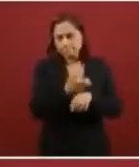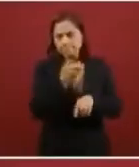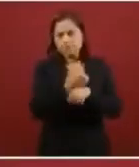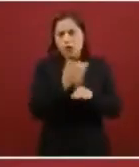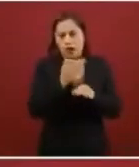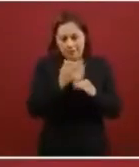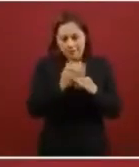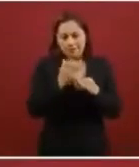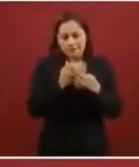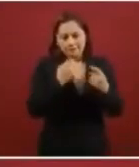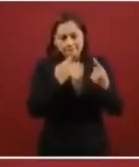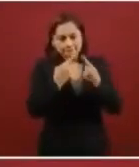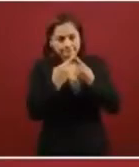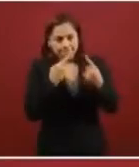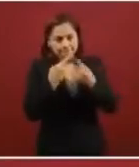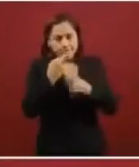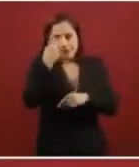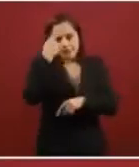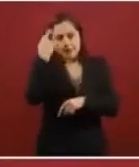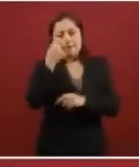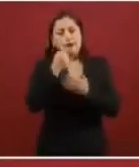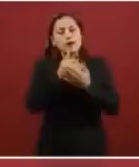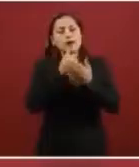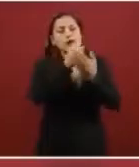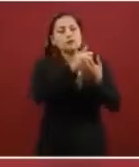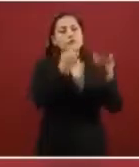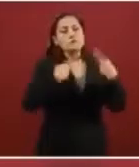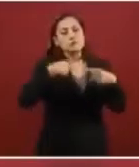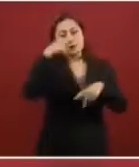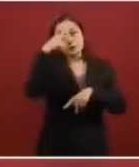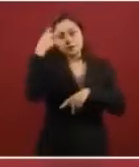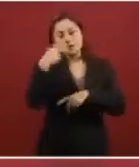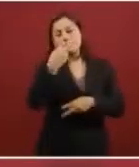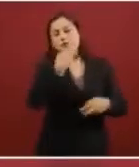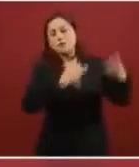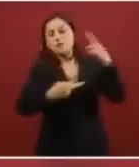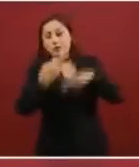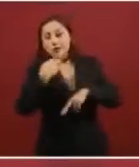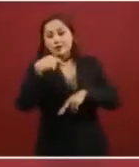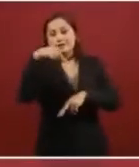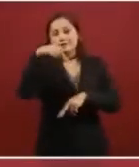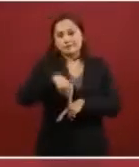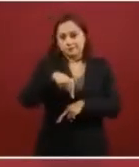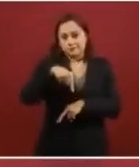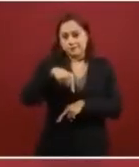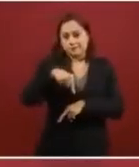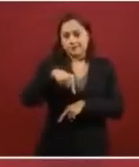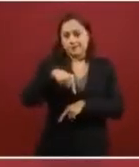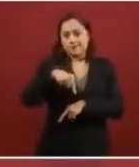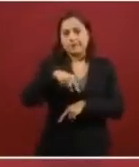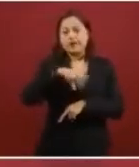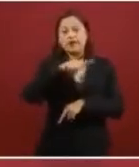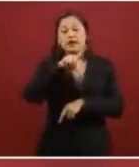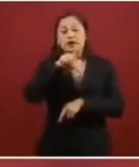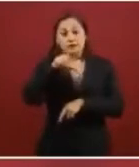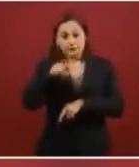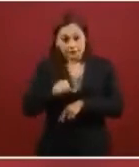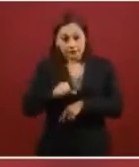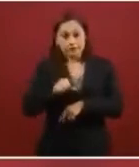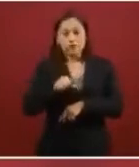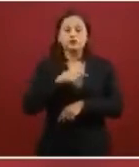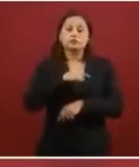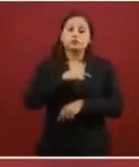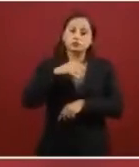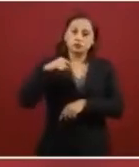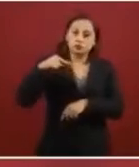facilitar su regreso a sus lugares de la mejor manera posible. Eso nos va a permitir a nosotros iniciar otro proyecto